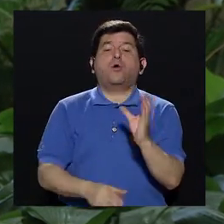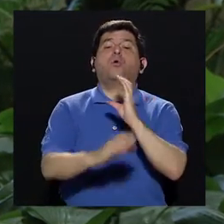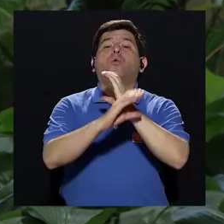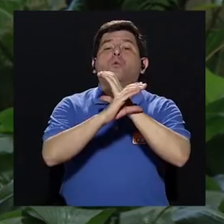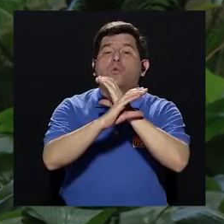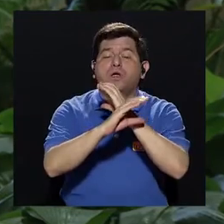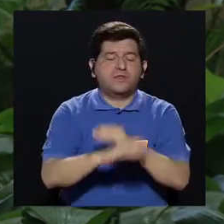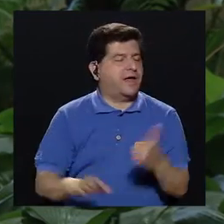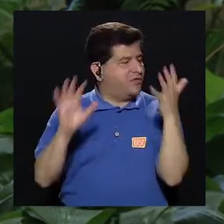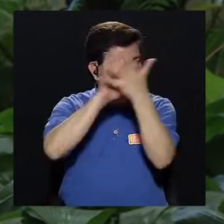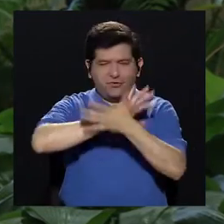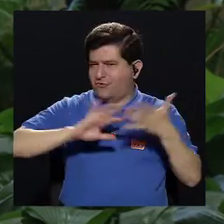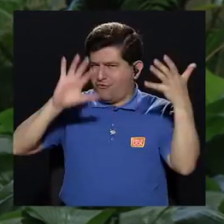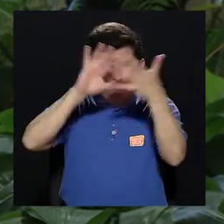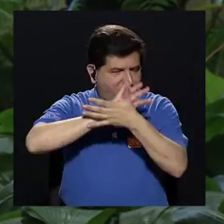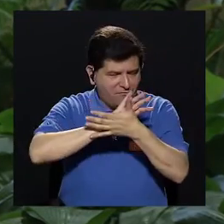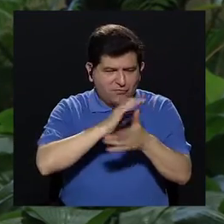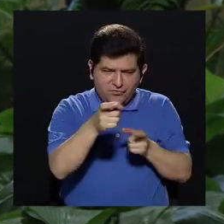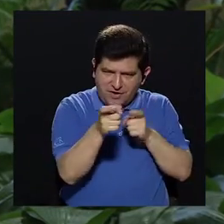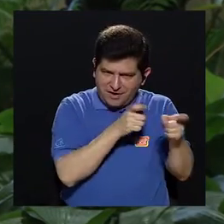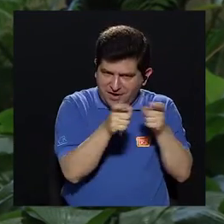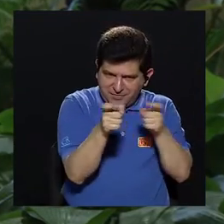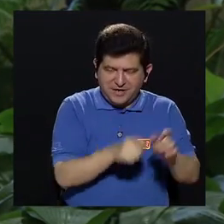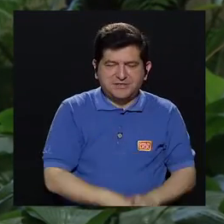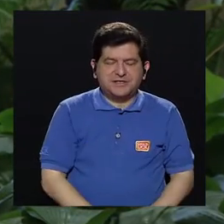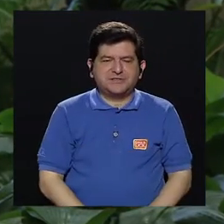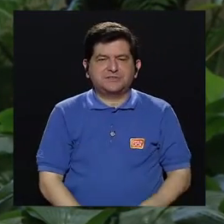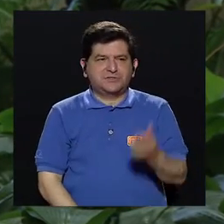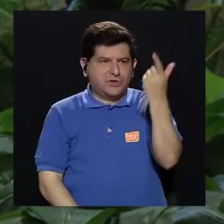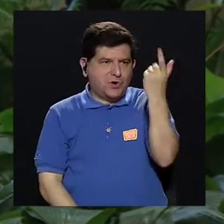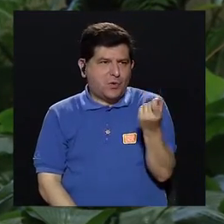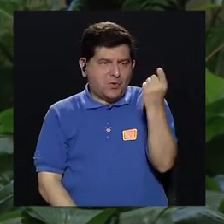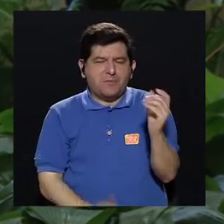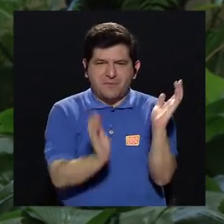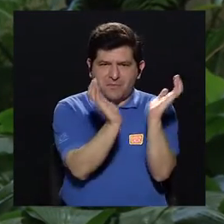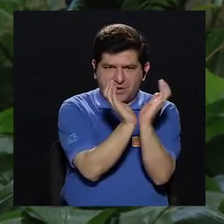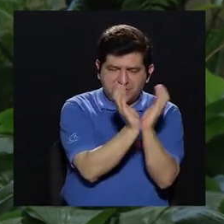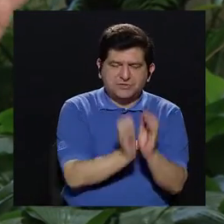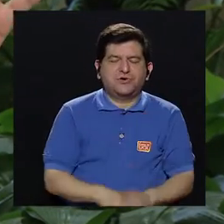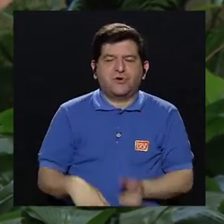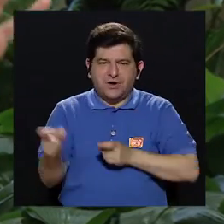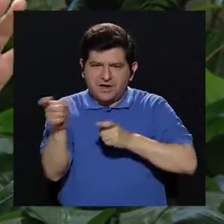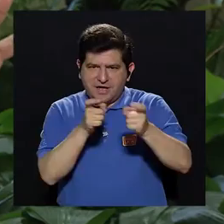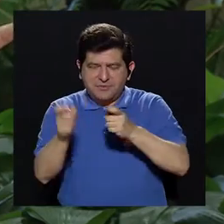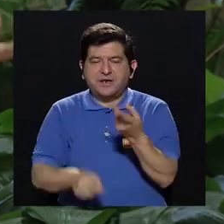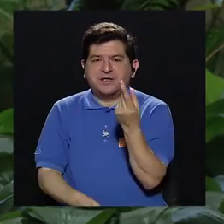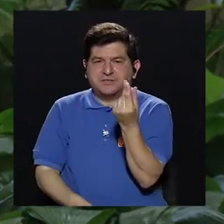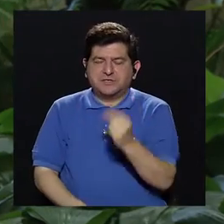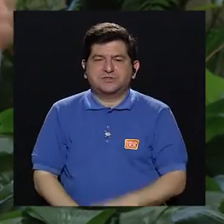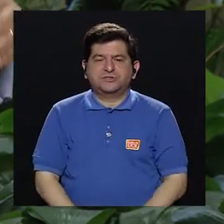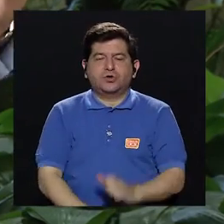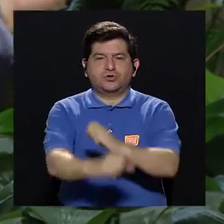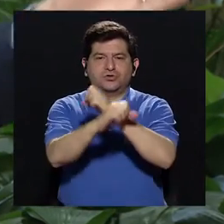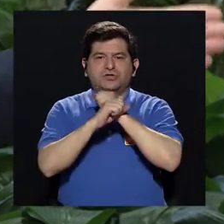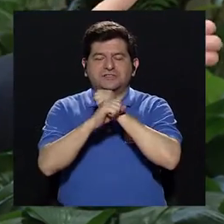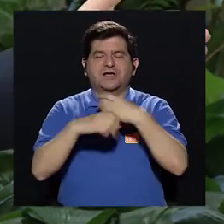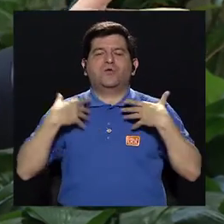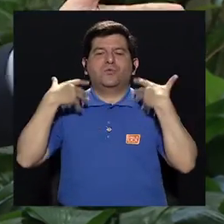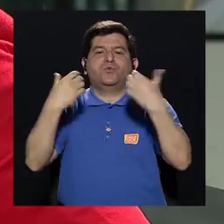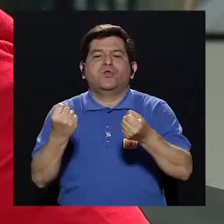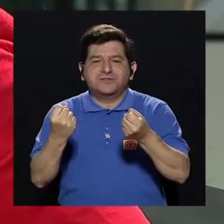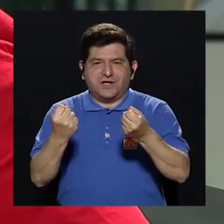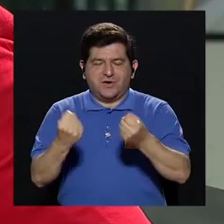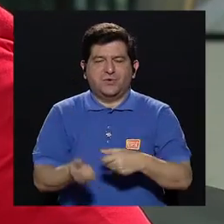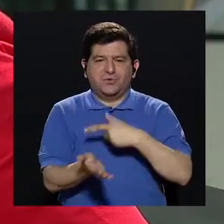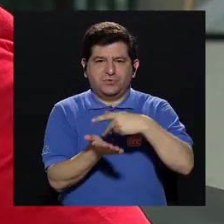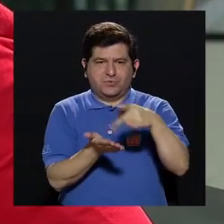tener cuidado de no confundir lo que administra, por ejemplo, las pensiones de la caja con la administración del dinero del seguro de salud,